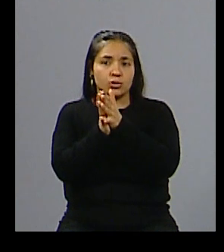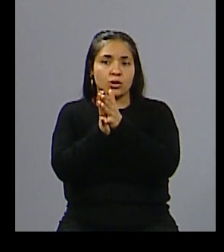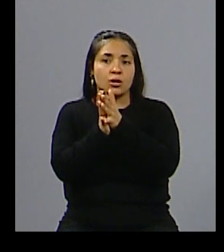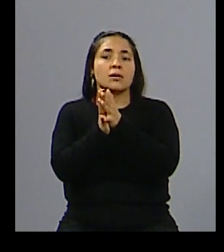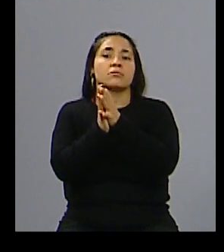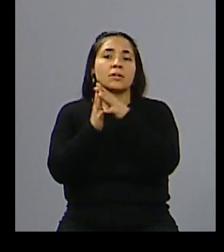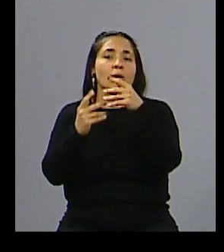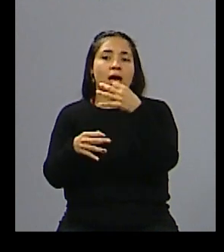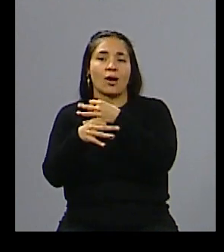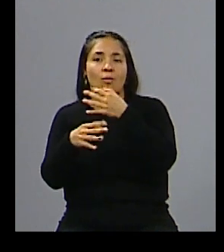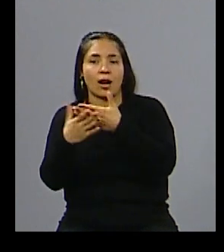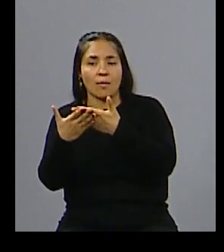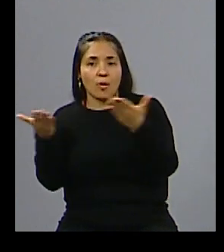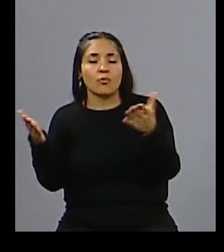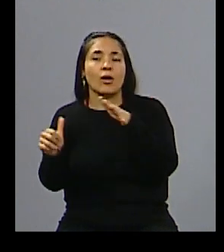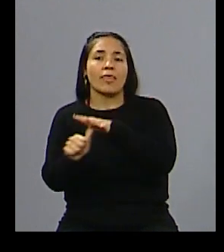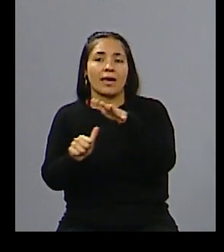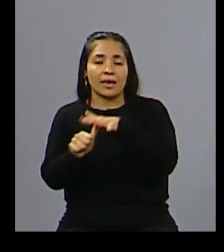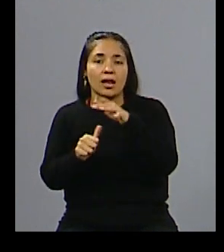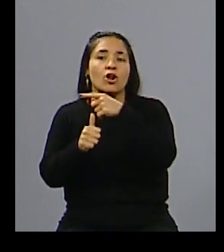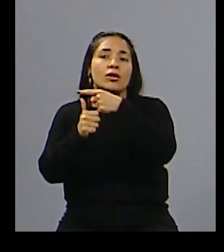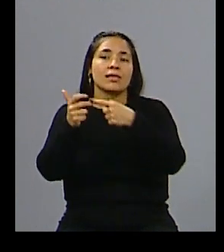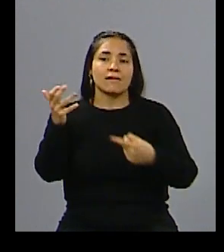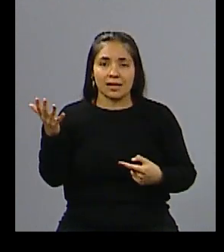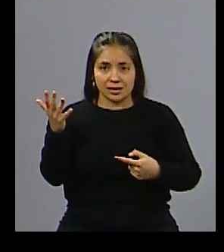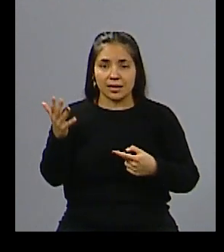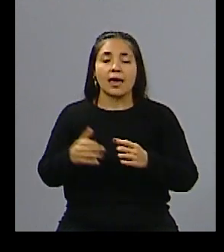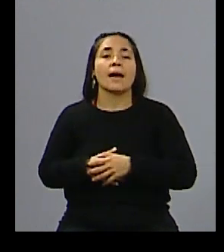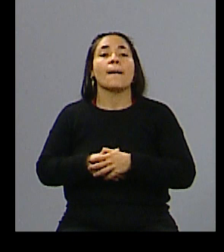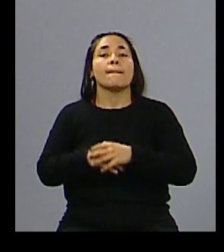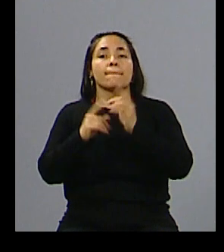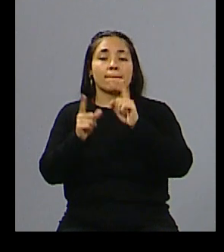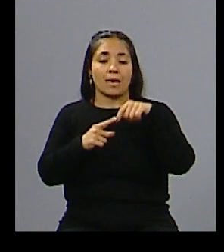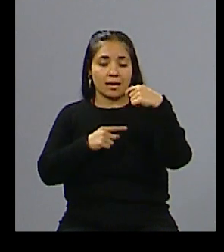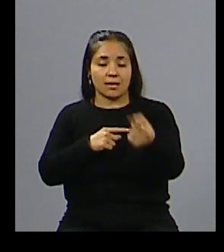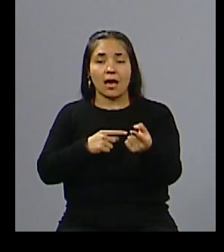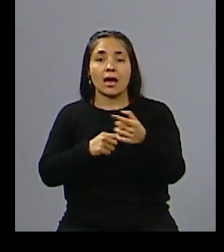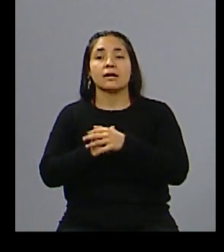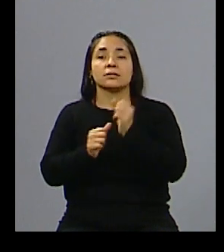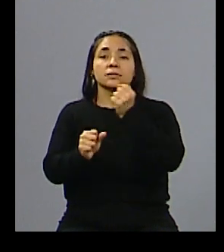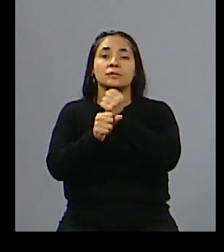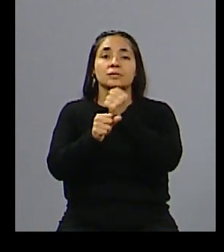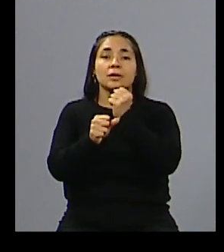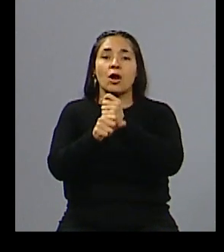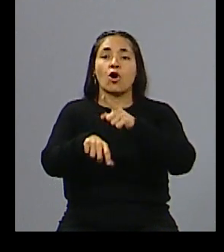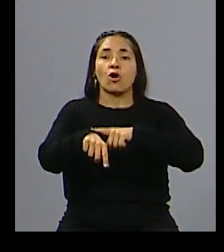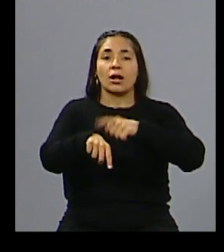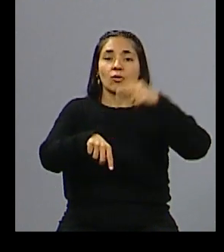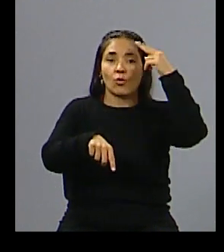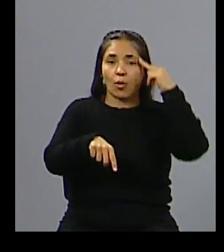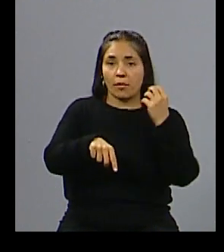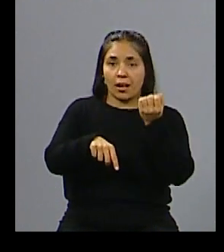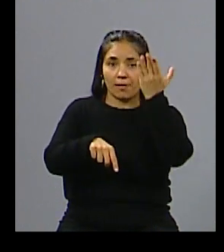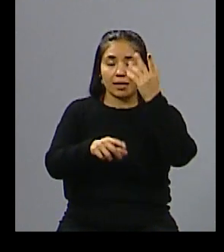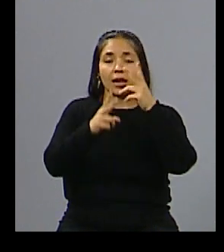Popular de Género y Diversidad en donde justamente mañana se va a estar trabajando desde las nueve de la mañana con